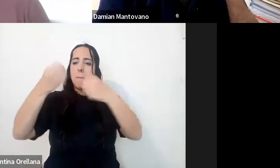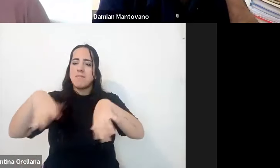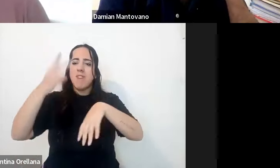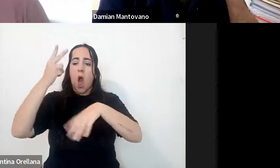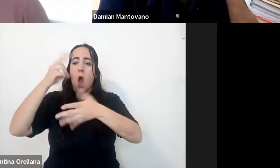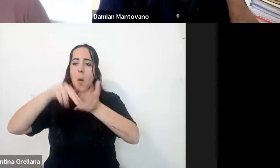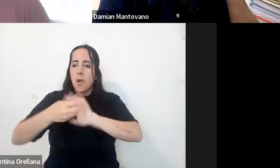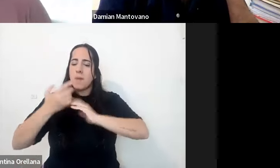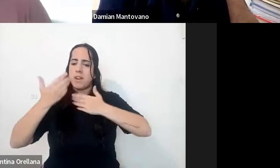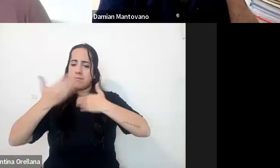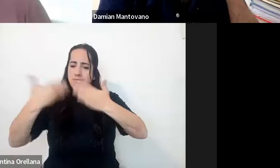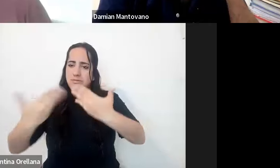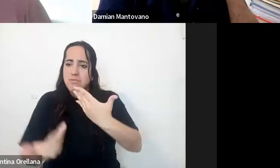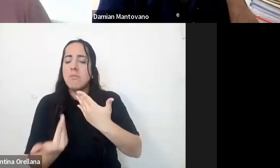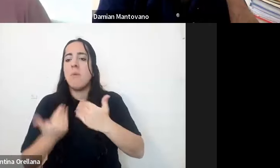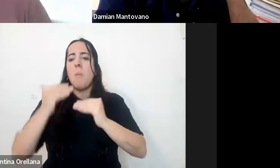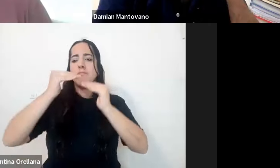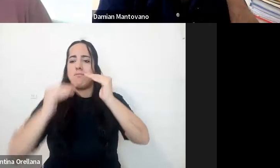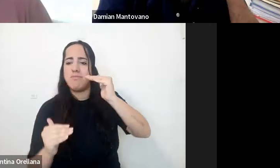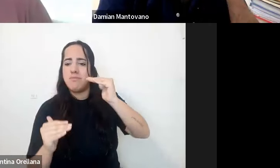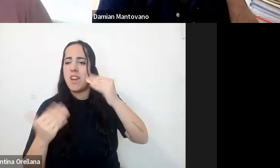mucho más las diferencias son mayores